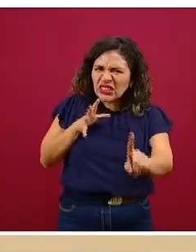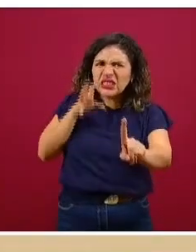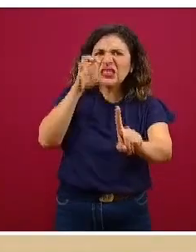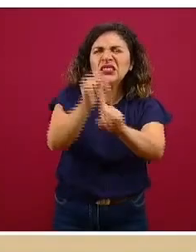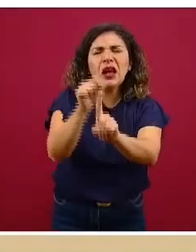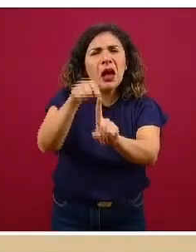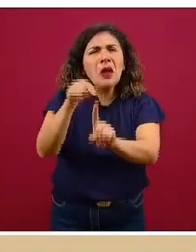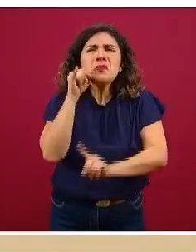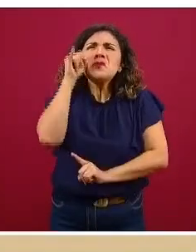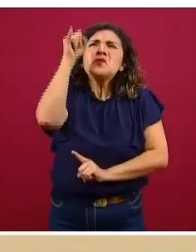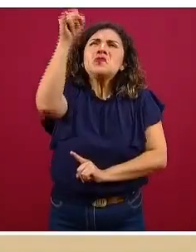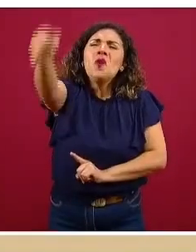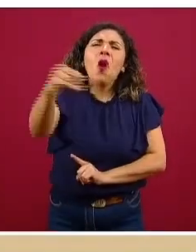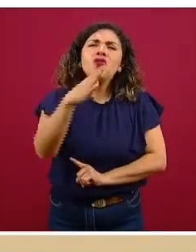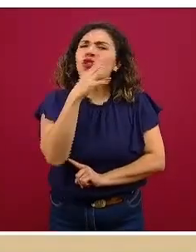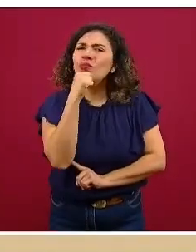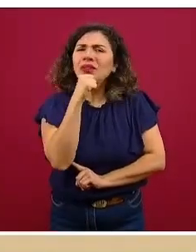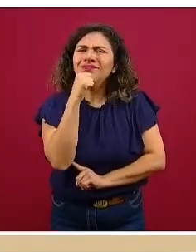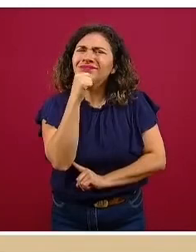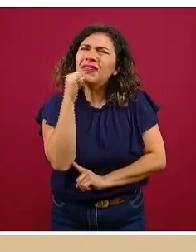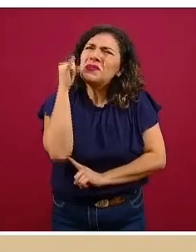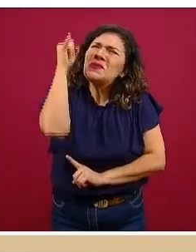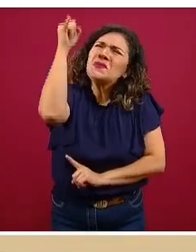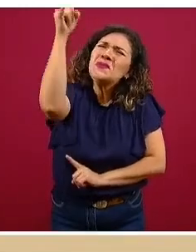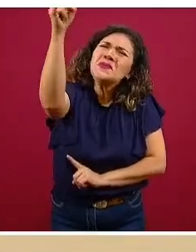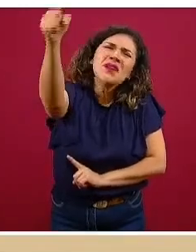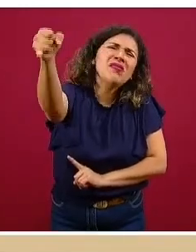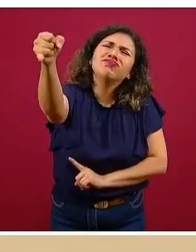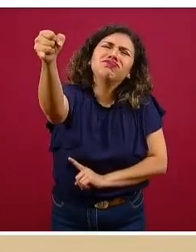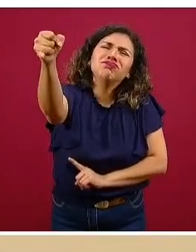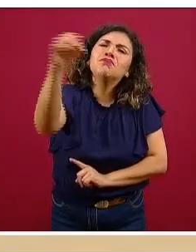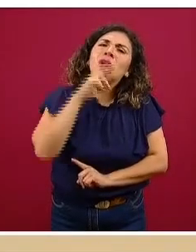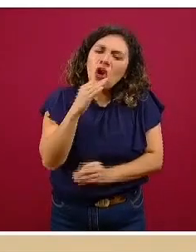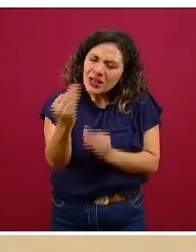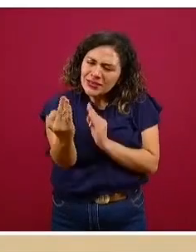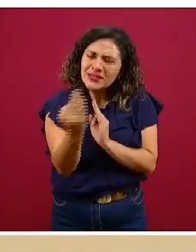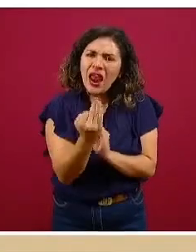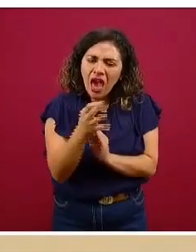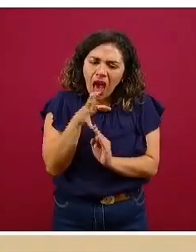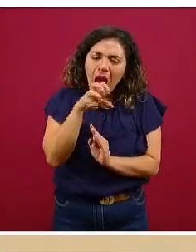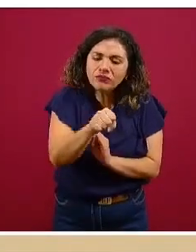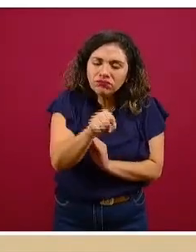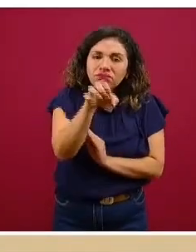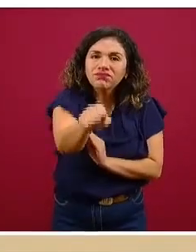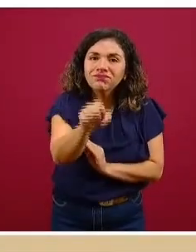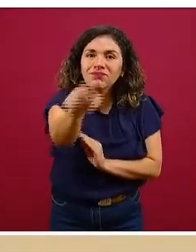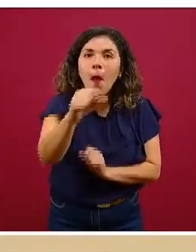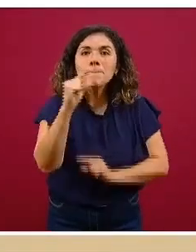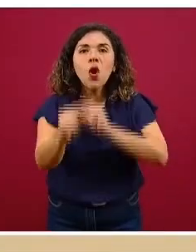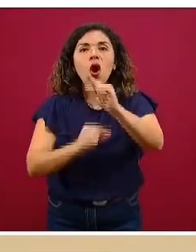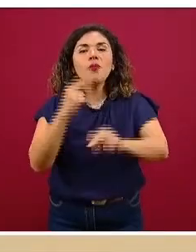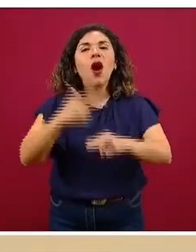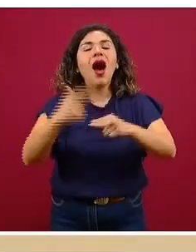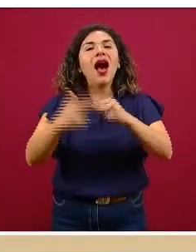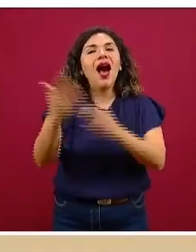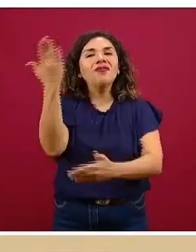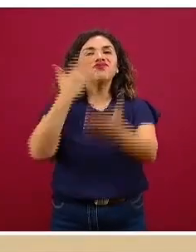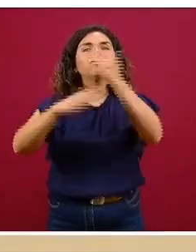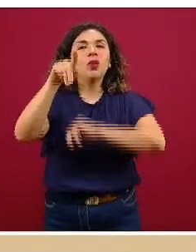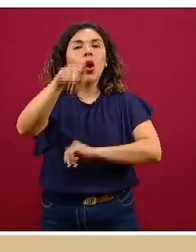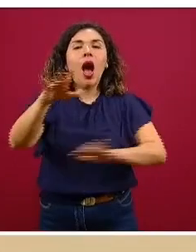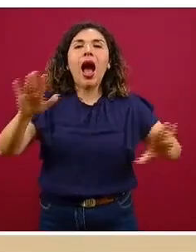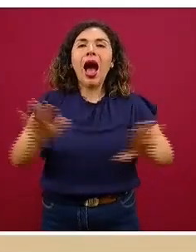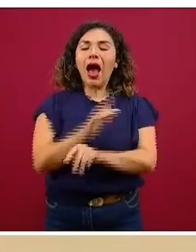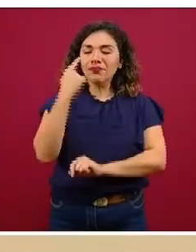adaptar nuevas metas que sean realistas para poder irlas alcanzando de forma paulatina y gradual hasta llevarnos hacia una